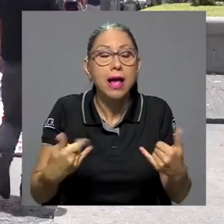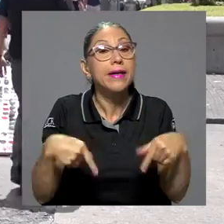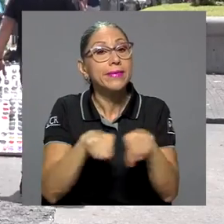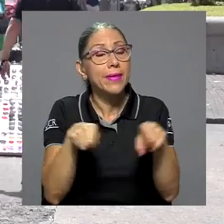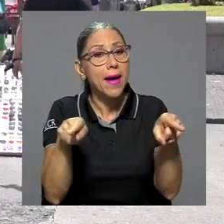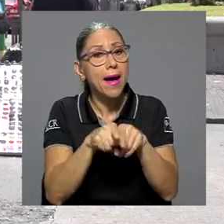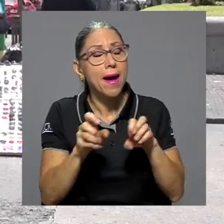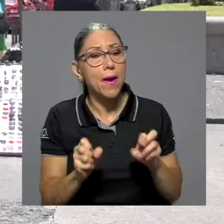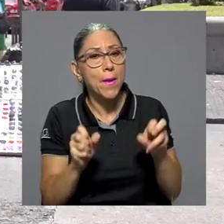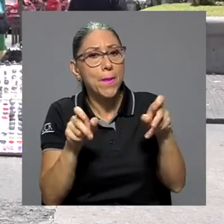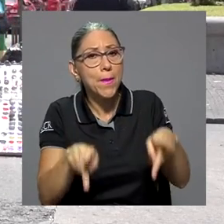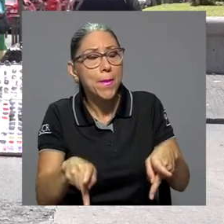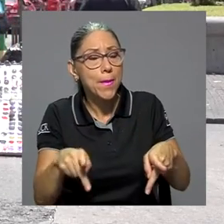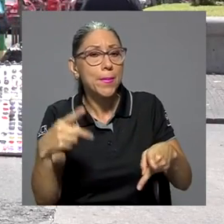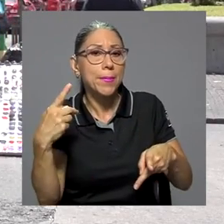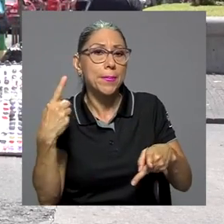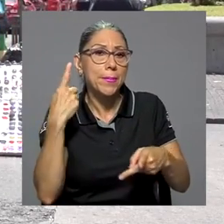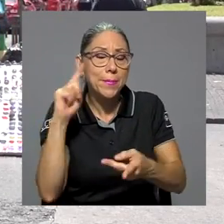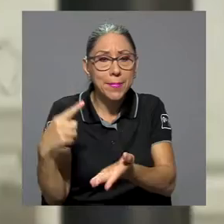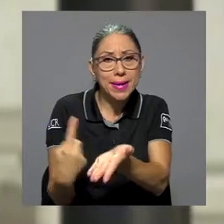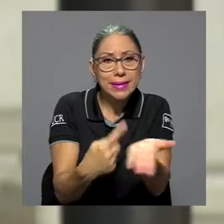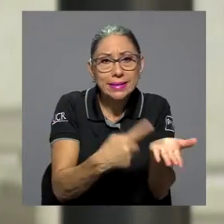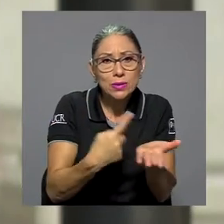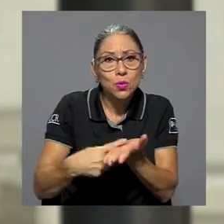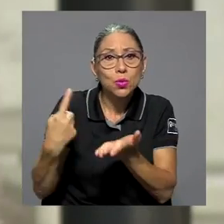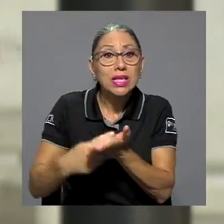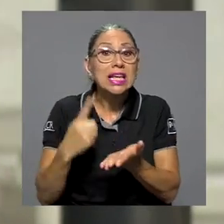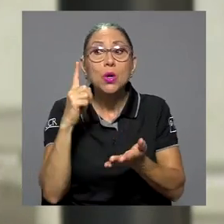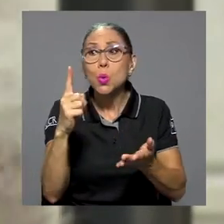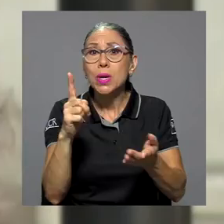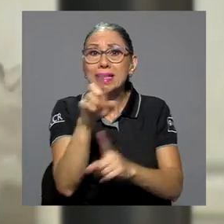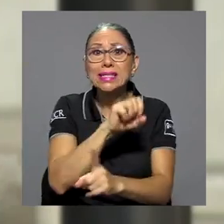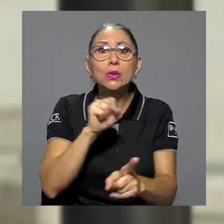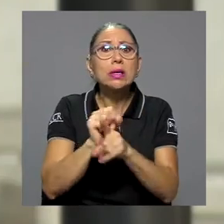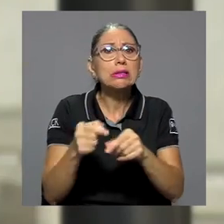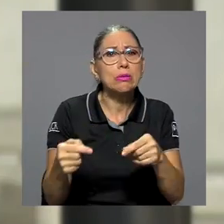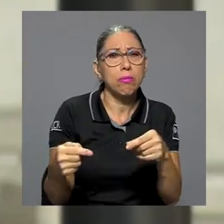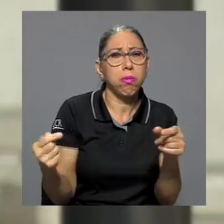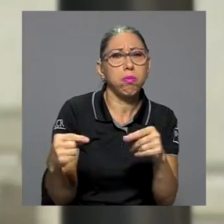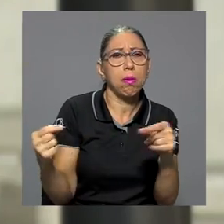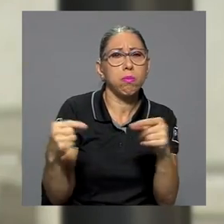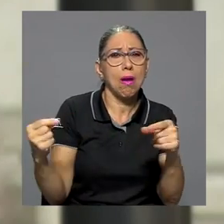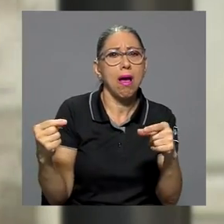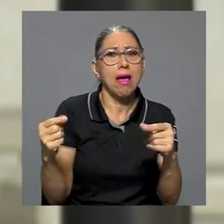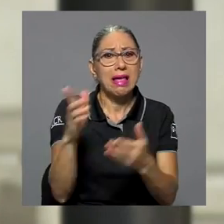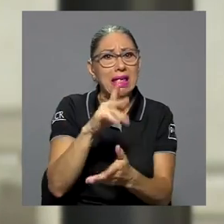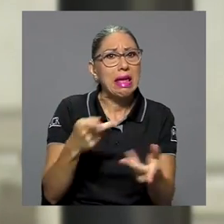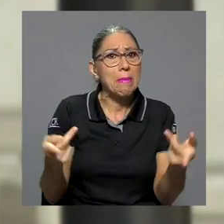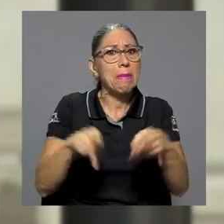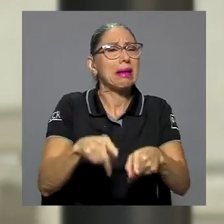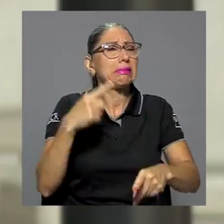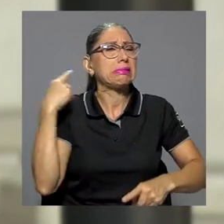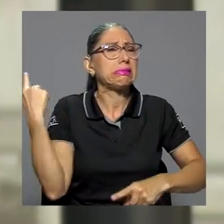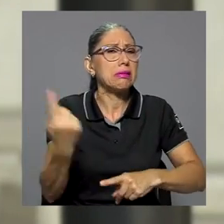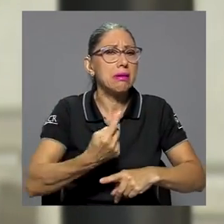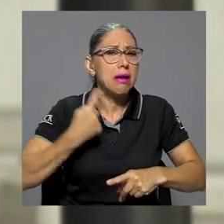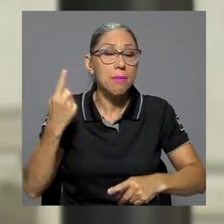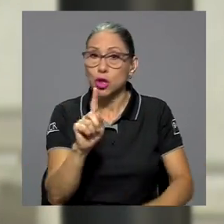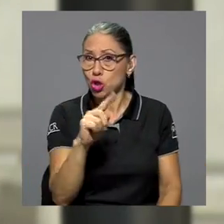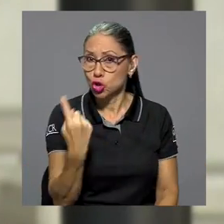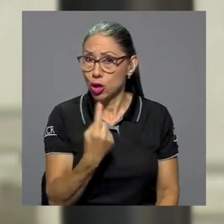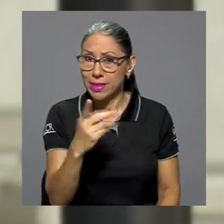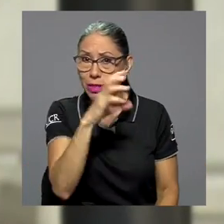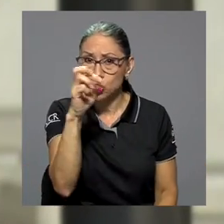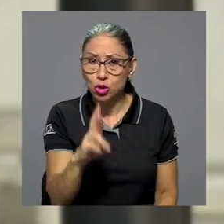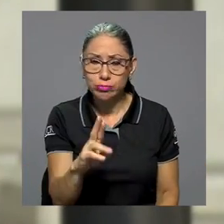una oportunidad también para discutir un conflicto urbano de larga data que se da no solo en